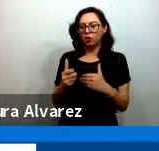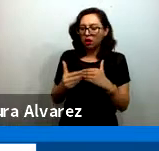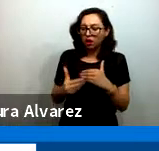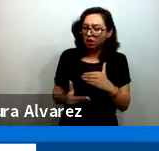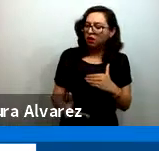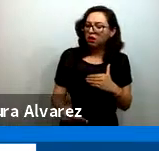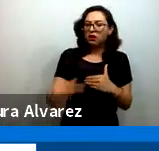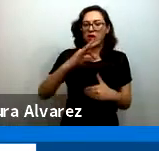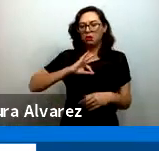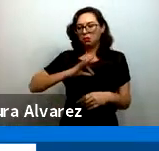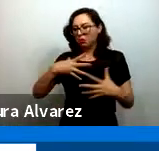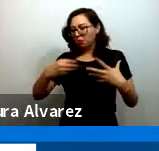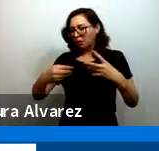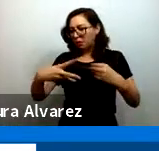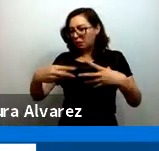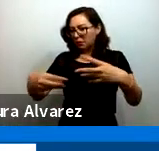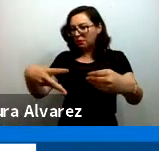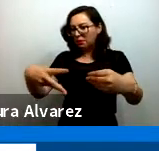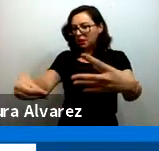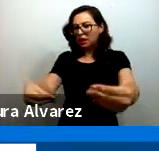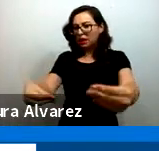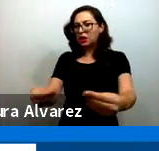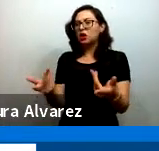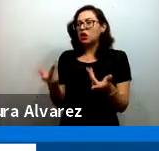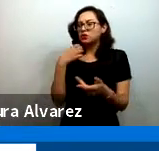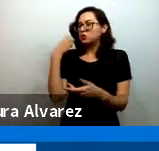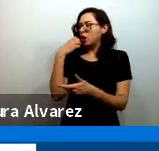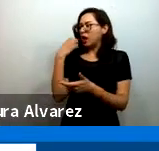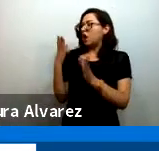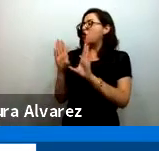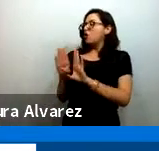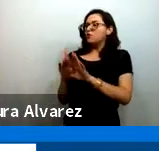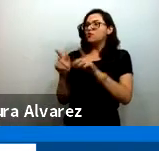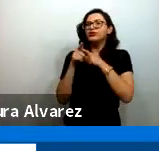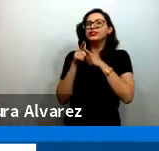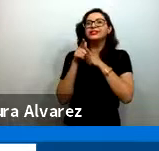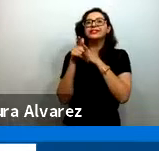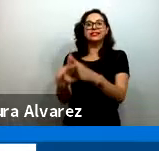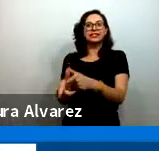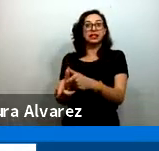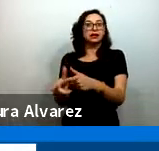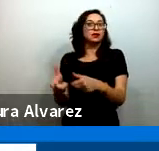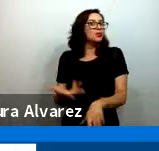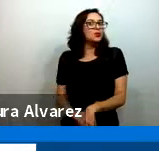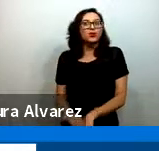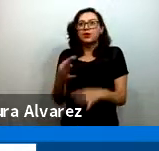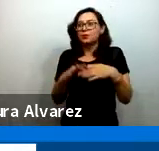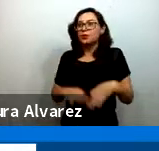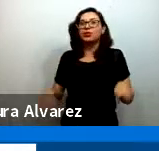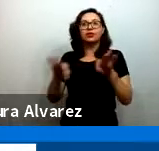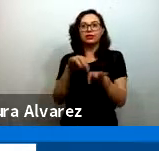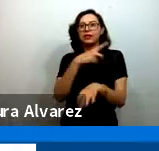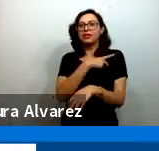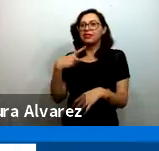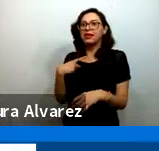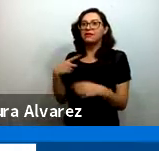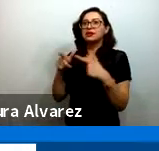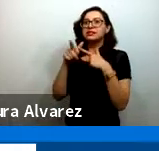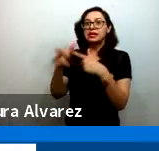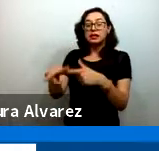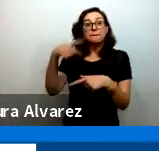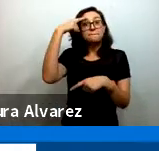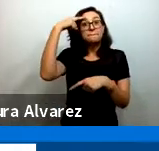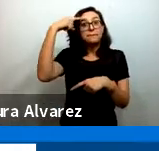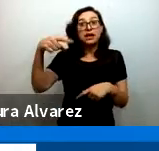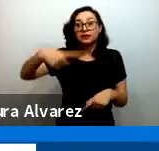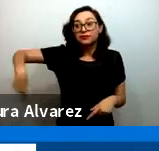pandemia. Bueno, las operaciones escolares, por supuesto, son fundamentales en garantizar la seguridad de